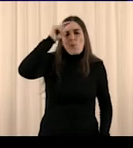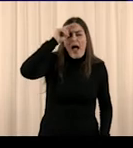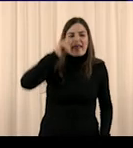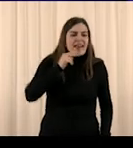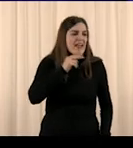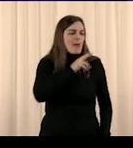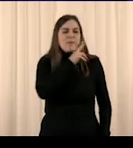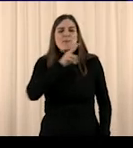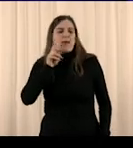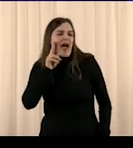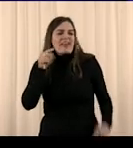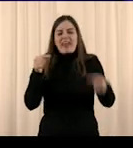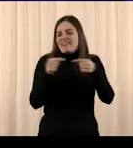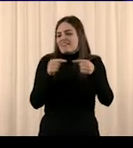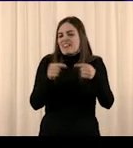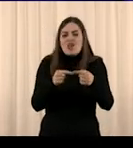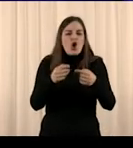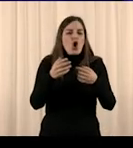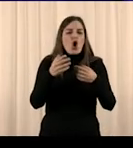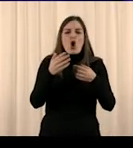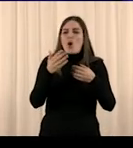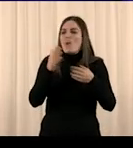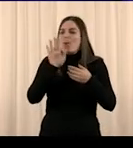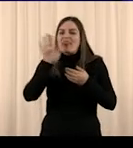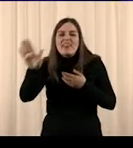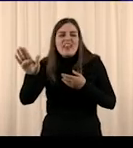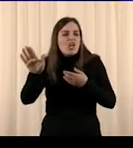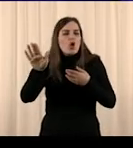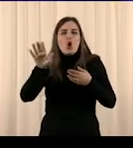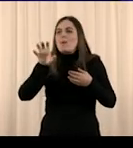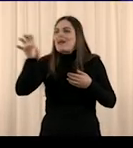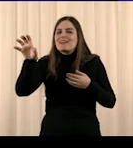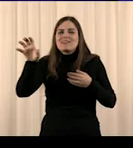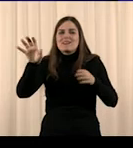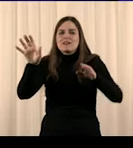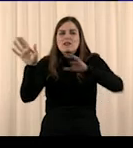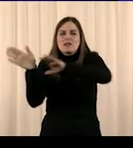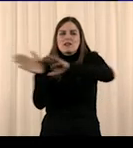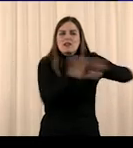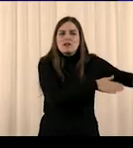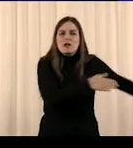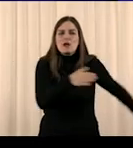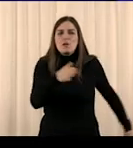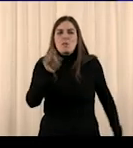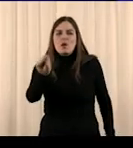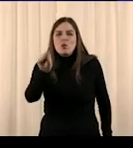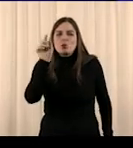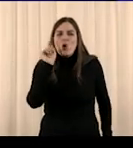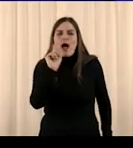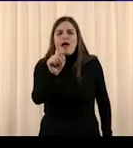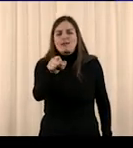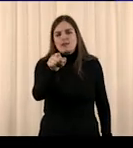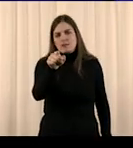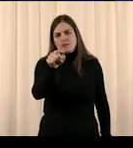ni a tu tío, ni al vecino, ni al país, sino a ti.